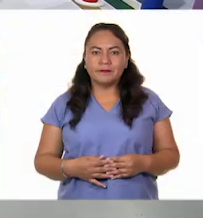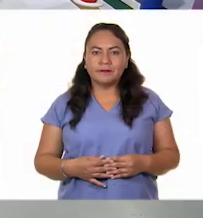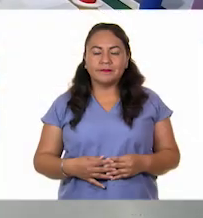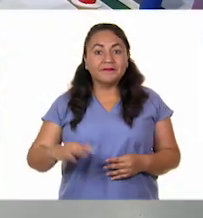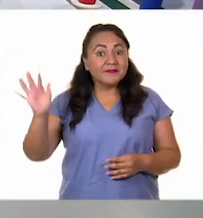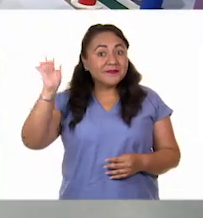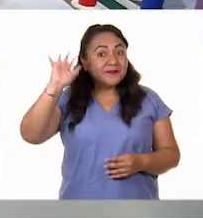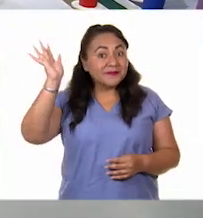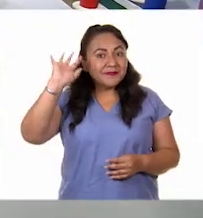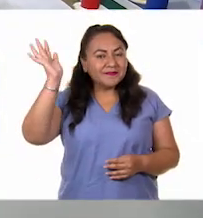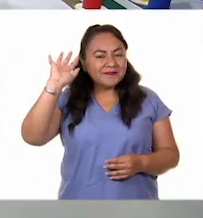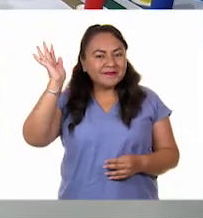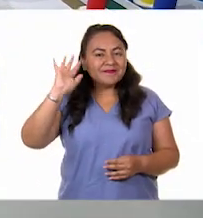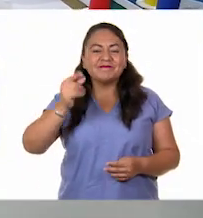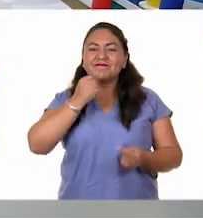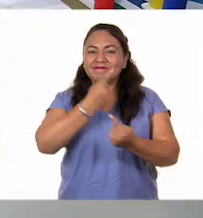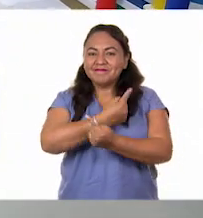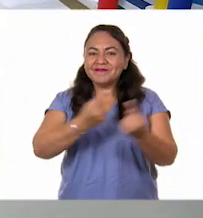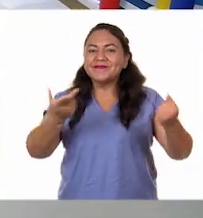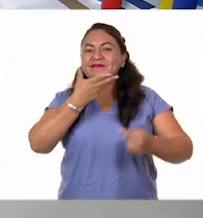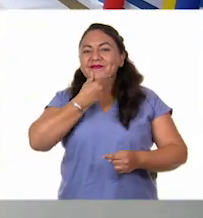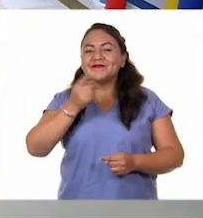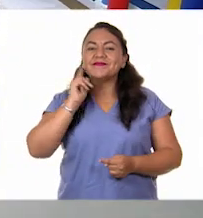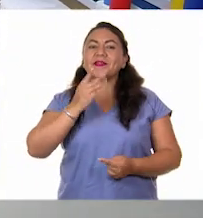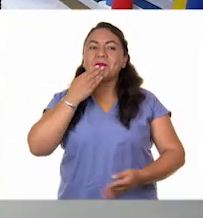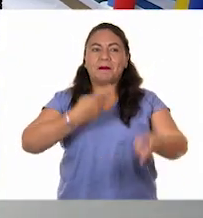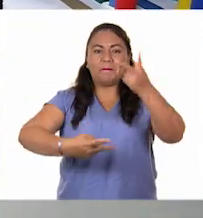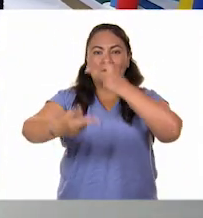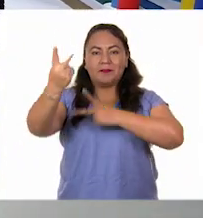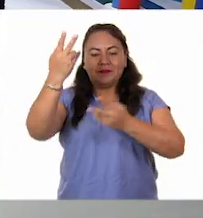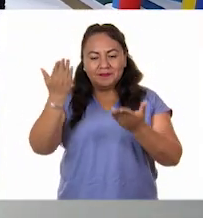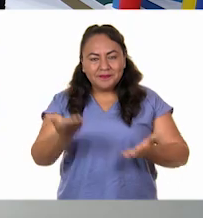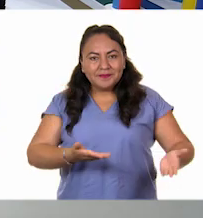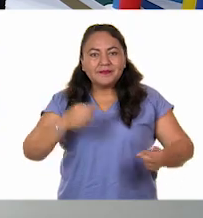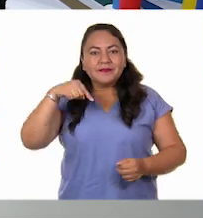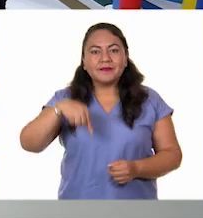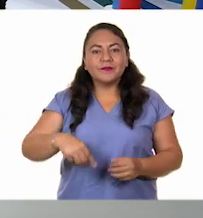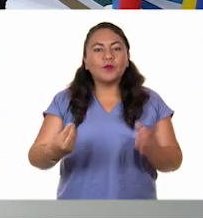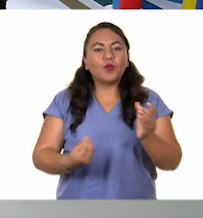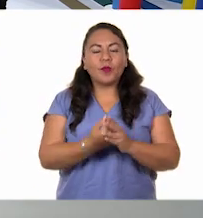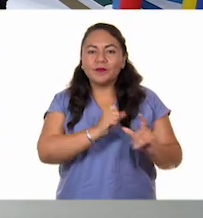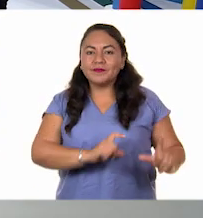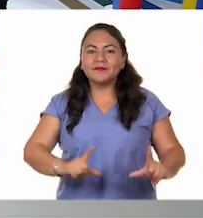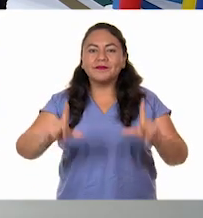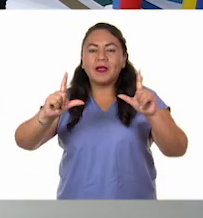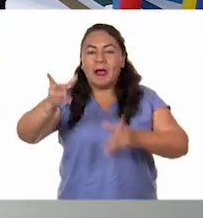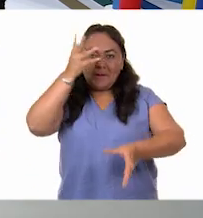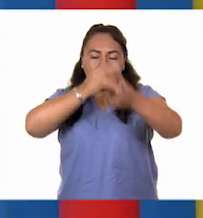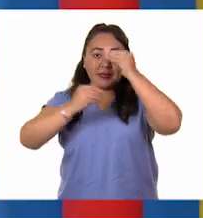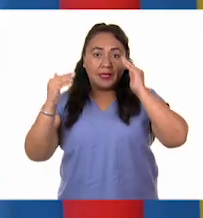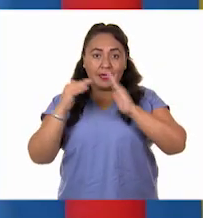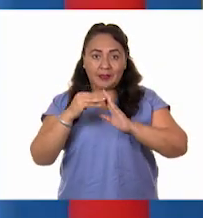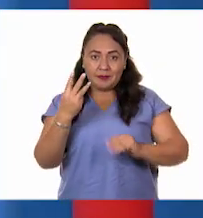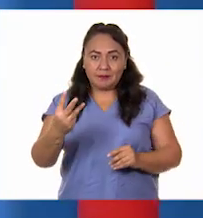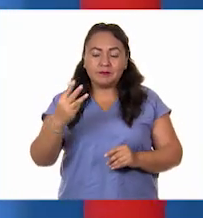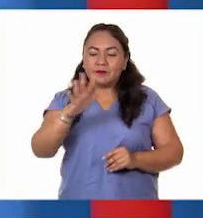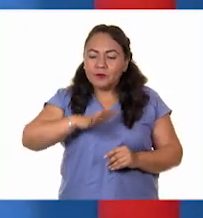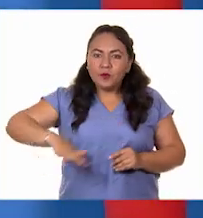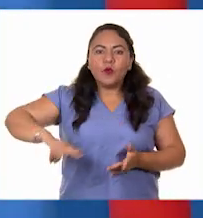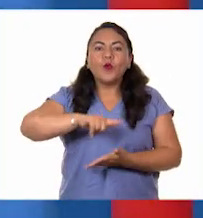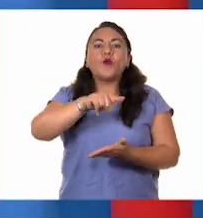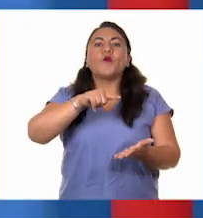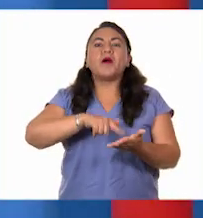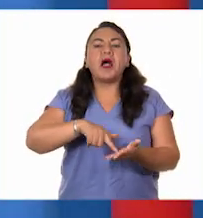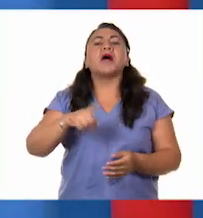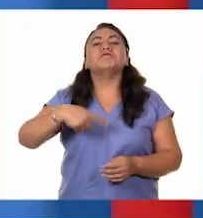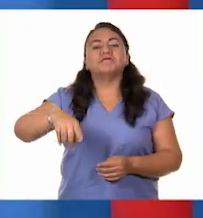Hola, niñas y niños, bienvenidas y bienvenidos a un nuevo programa de Aprende en Casa 3. Un espacio en el que